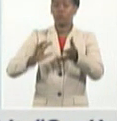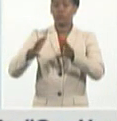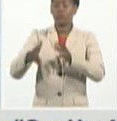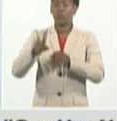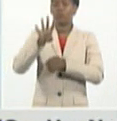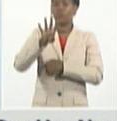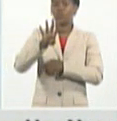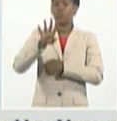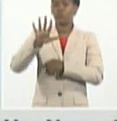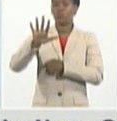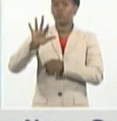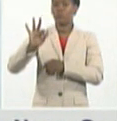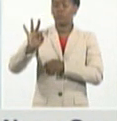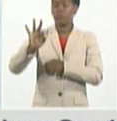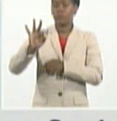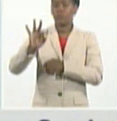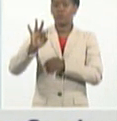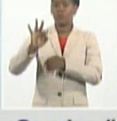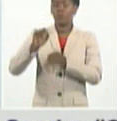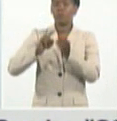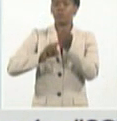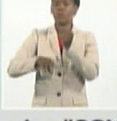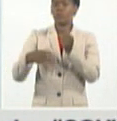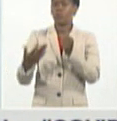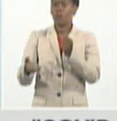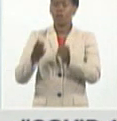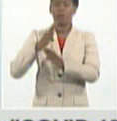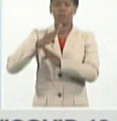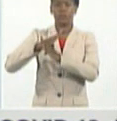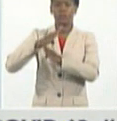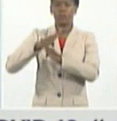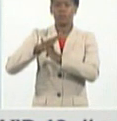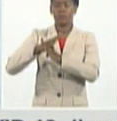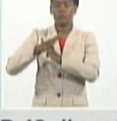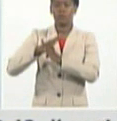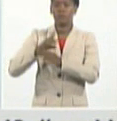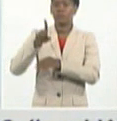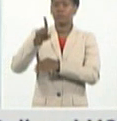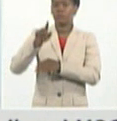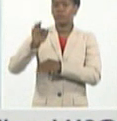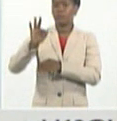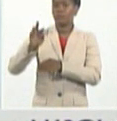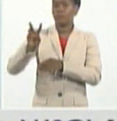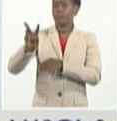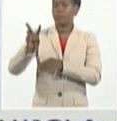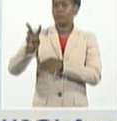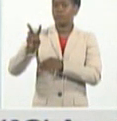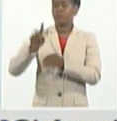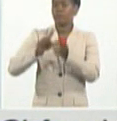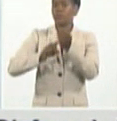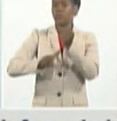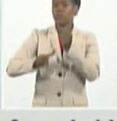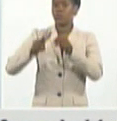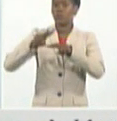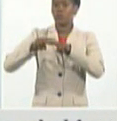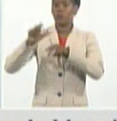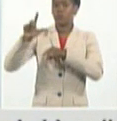casos en la provincia de Santiago, con 182 en la provincia de Orguín,